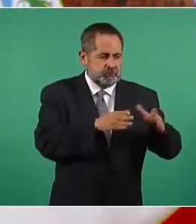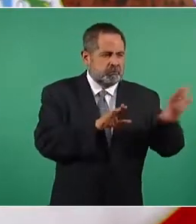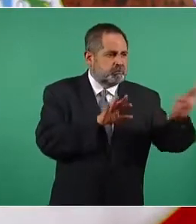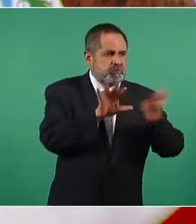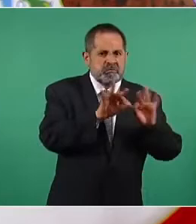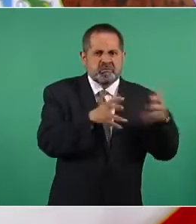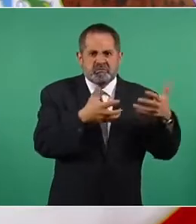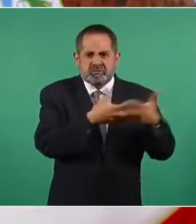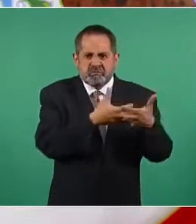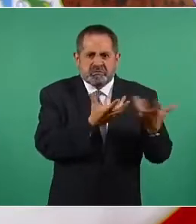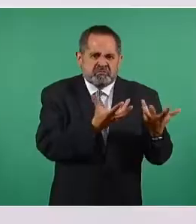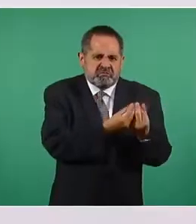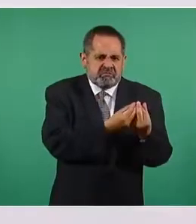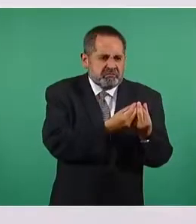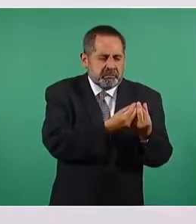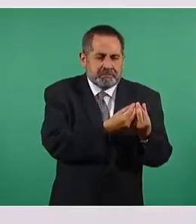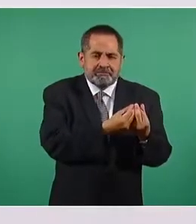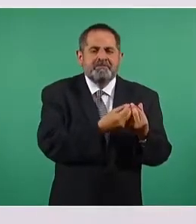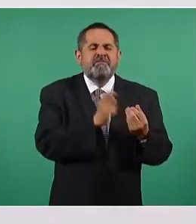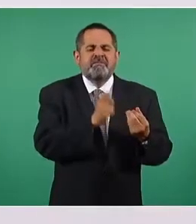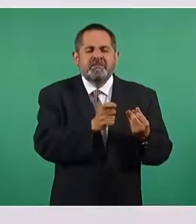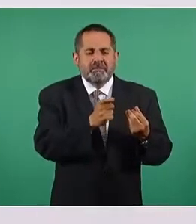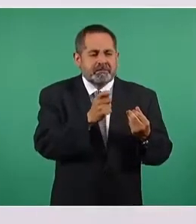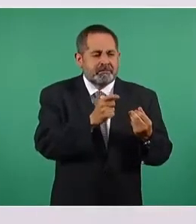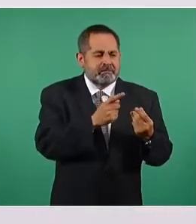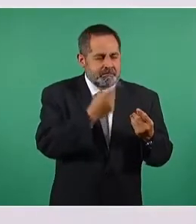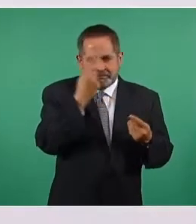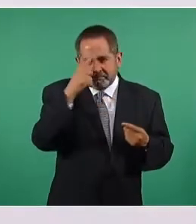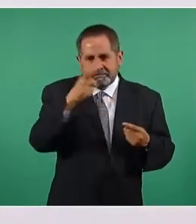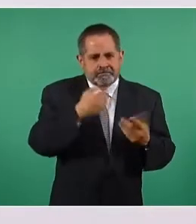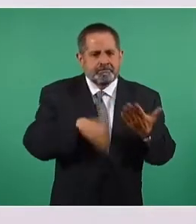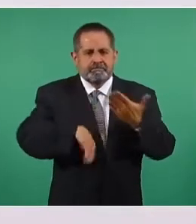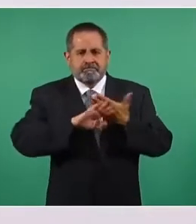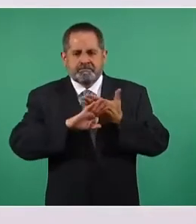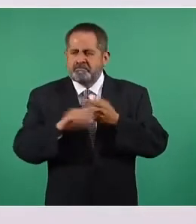para enfrentarnos,